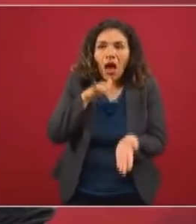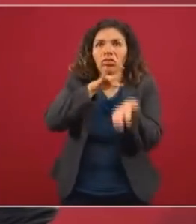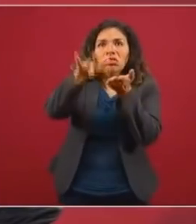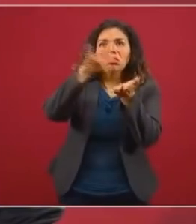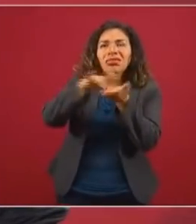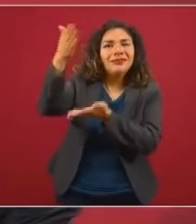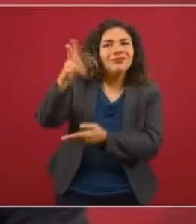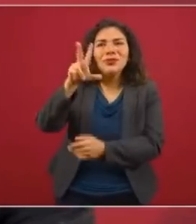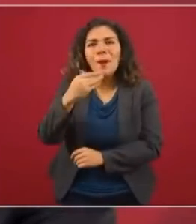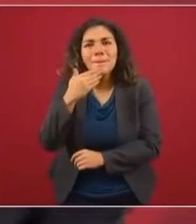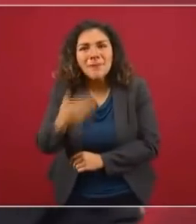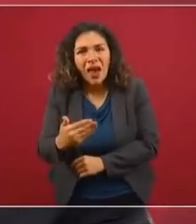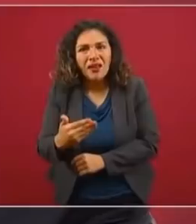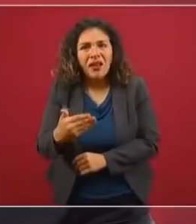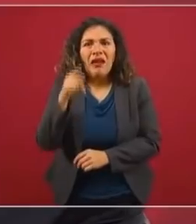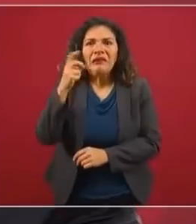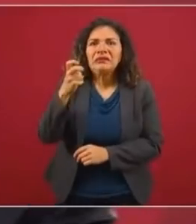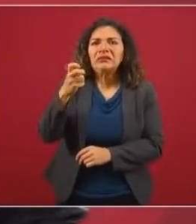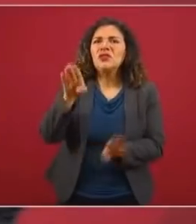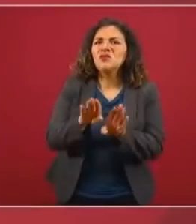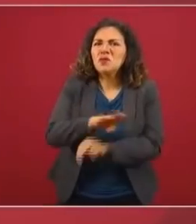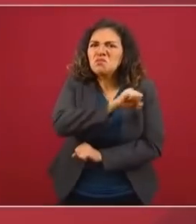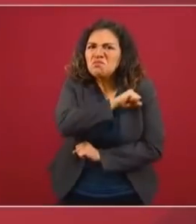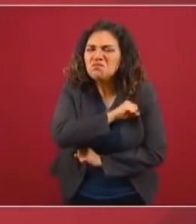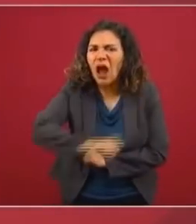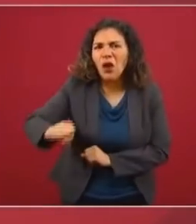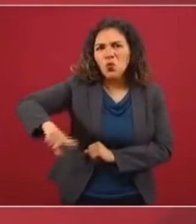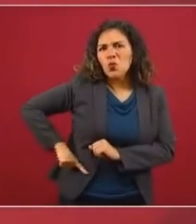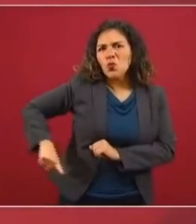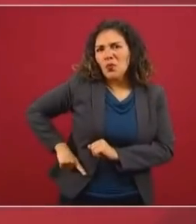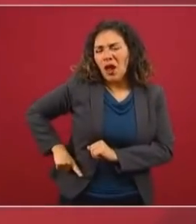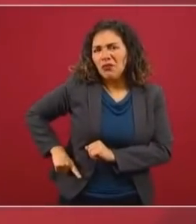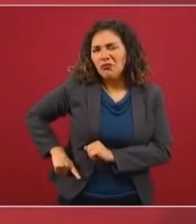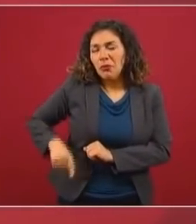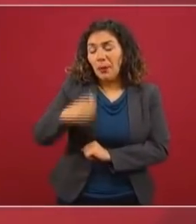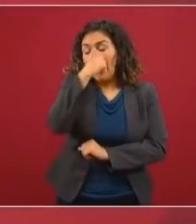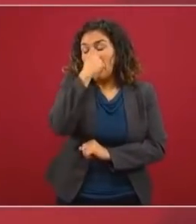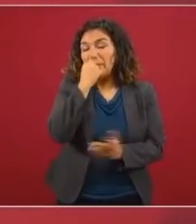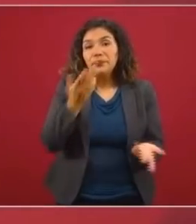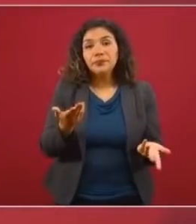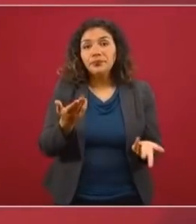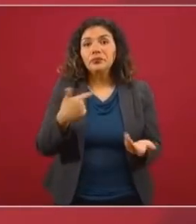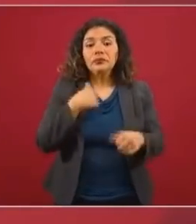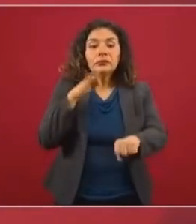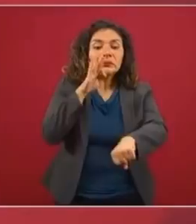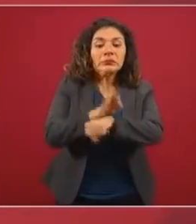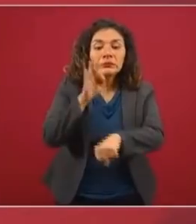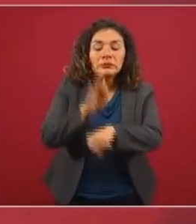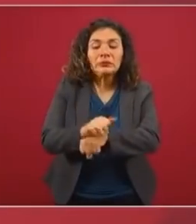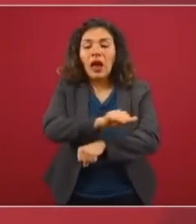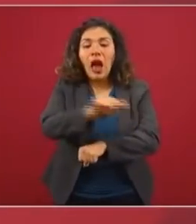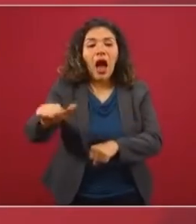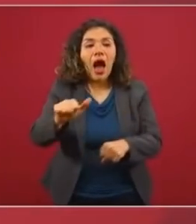este régimen despiadado de protección a